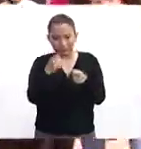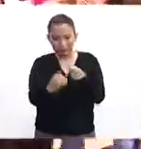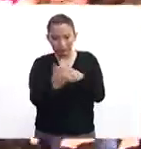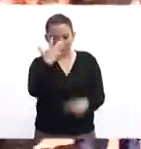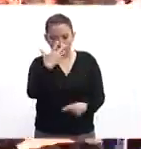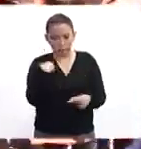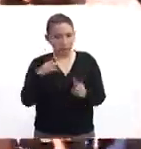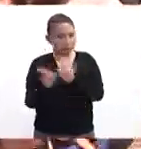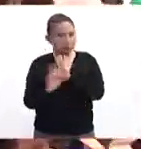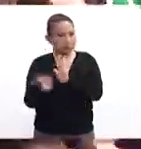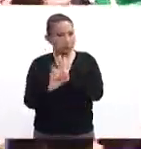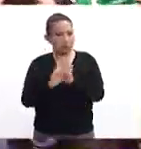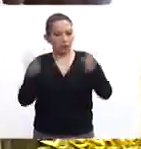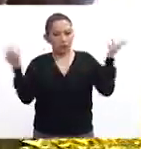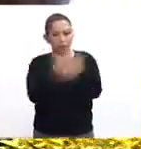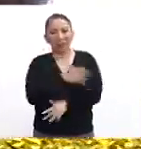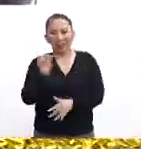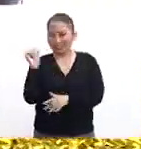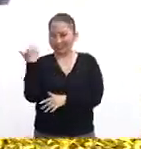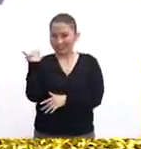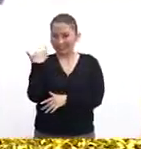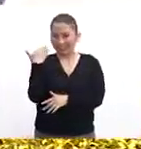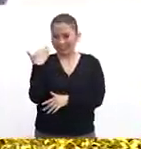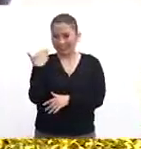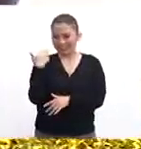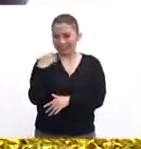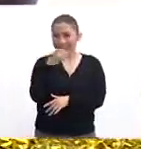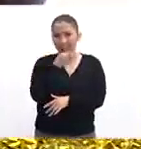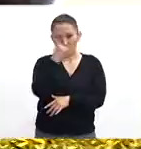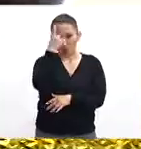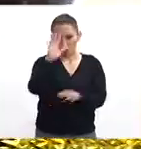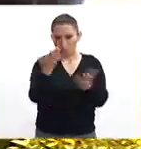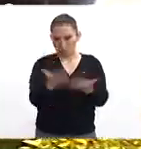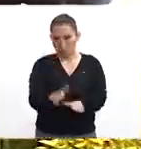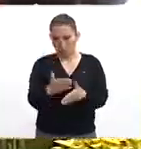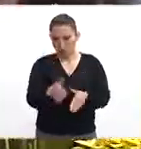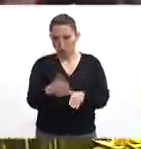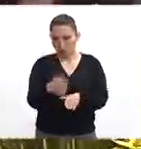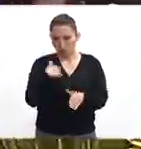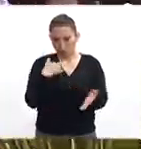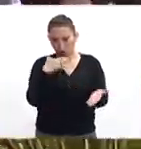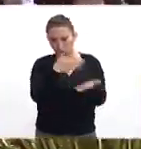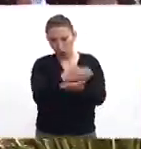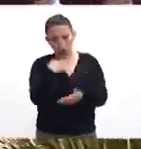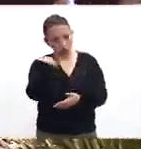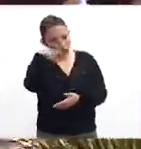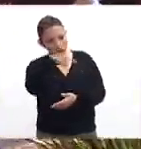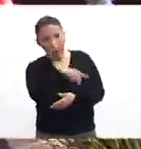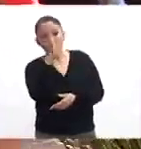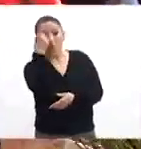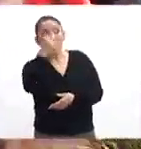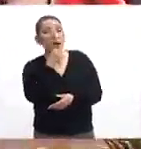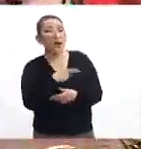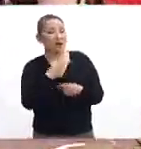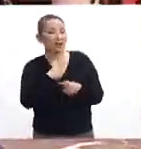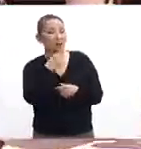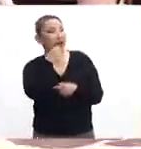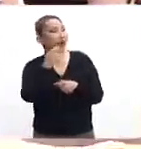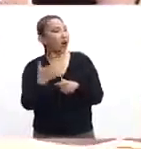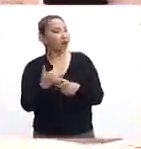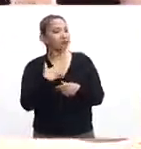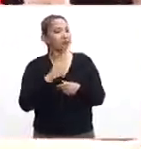mensaje y suena la alarma sísmica. Me platicaban que en un banco, en una sucursal de un banco, a uno de los usuarios